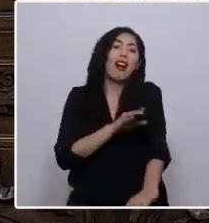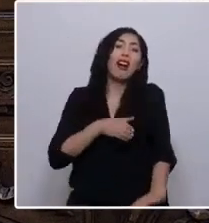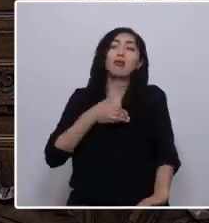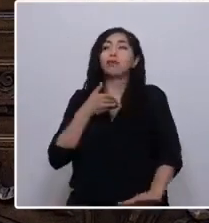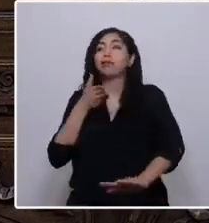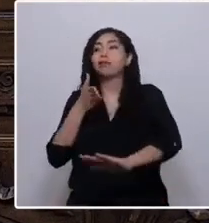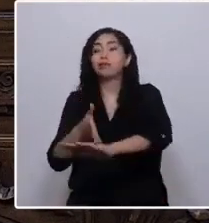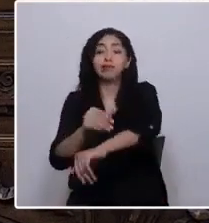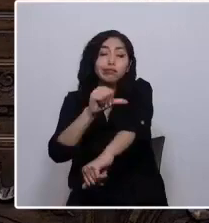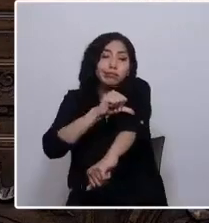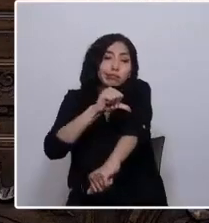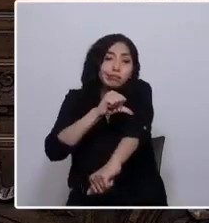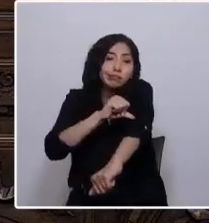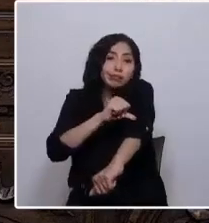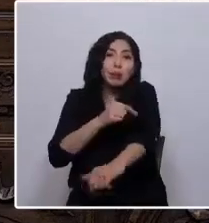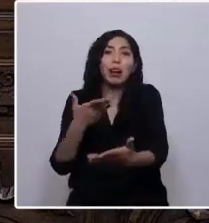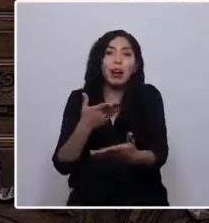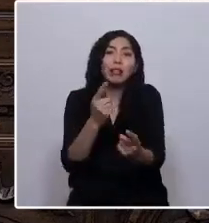recibir un tratamiento médico.